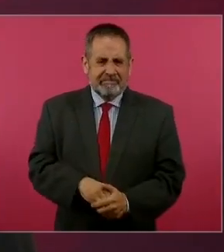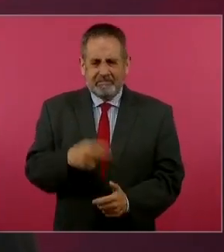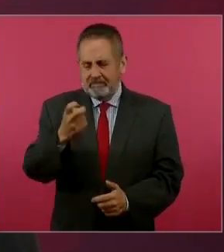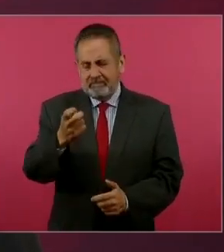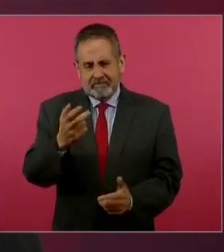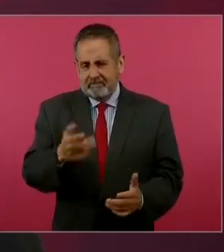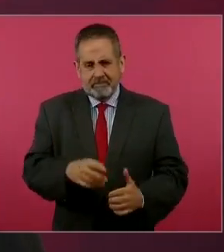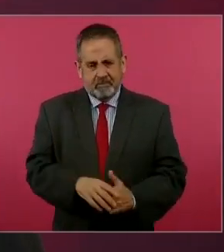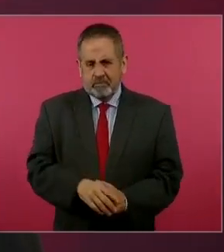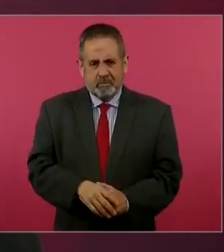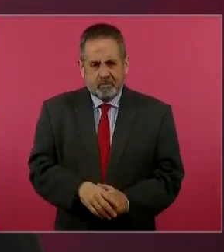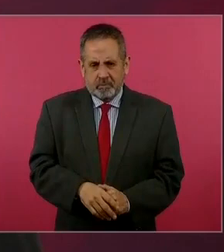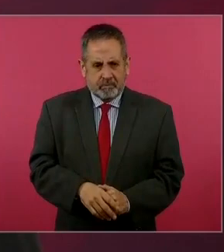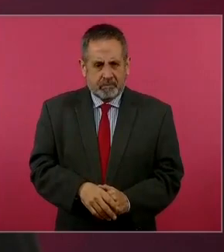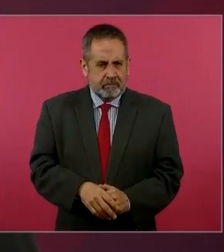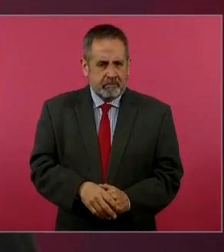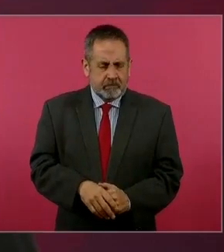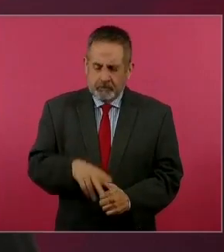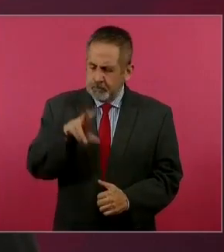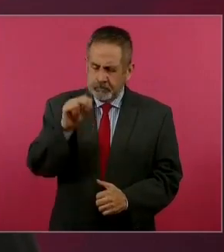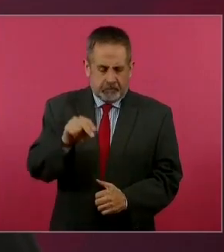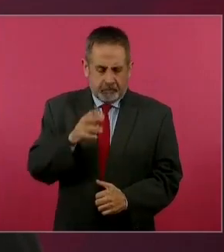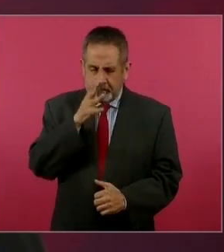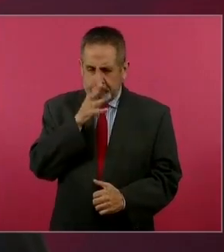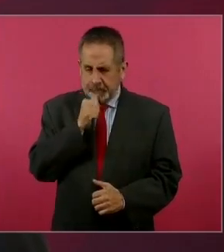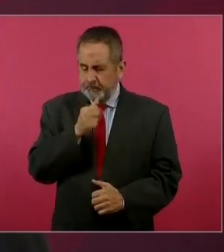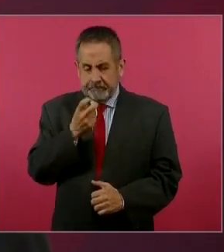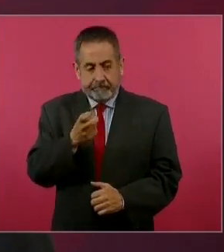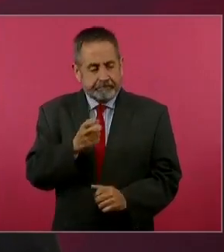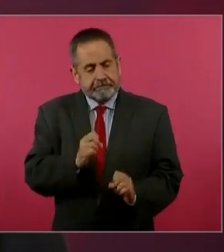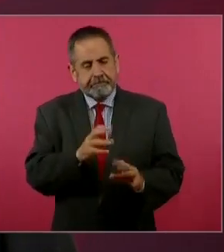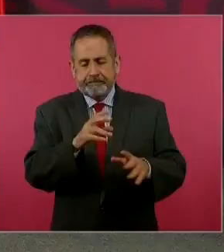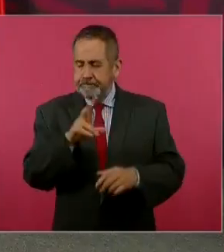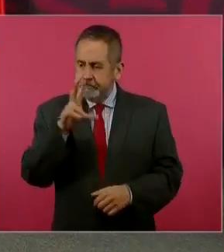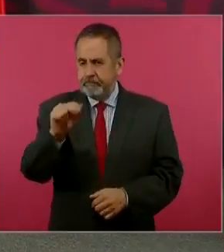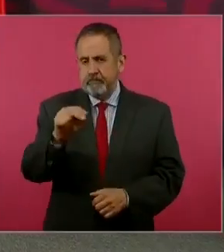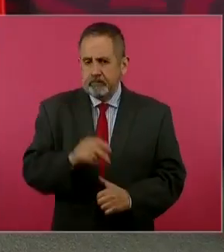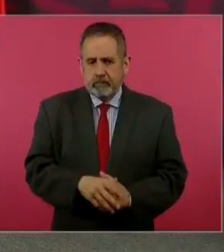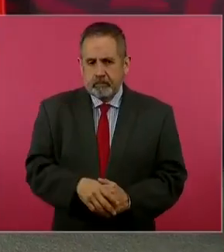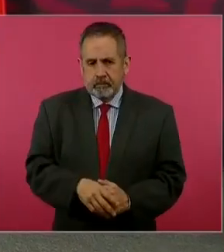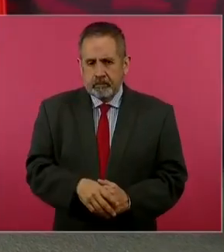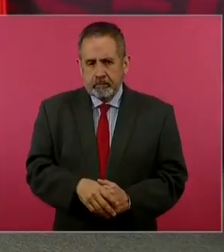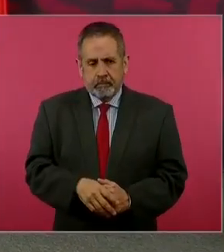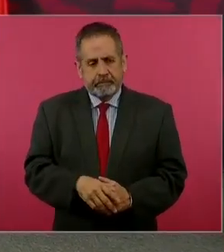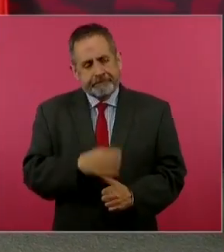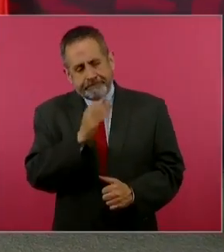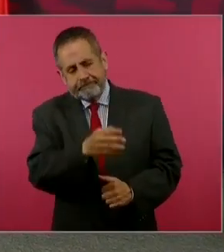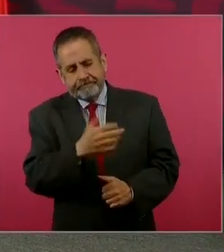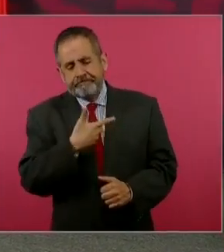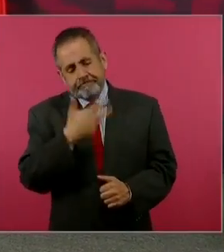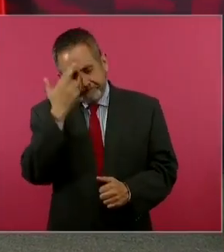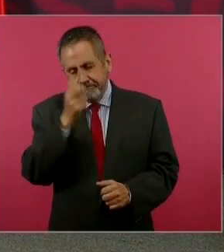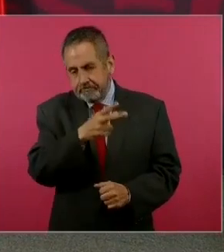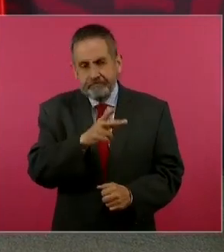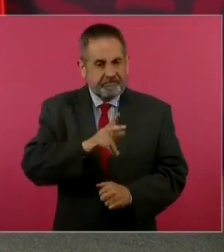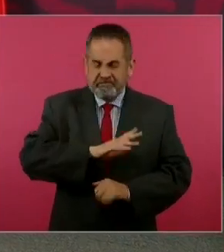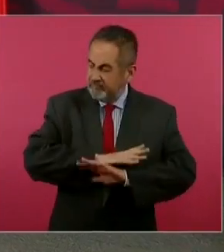no se puede aceptar, permitir, justificar,